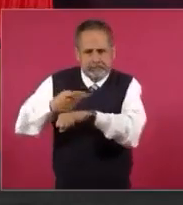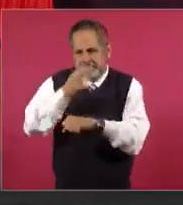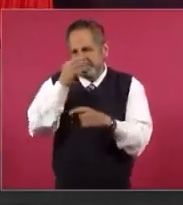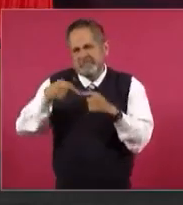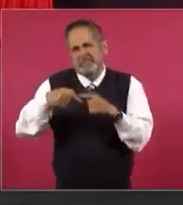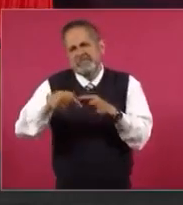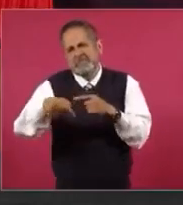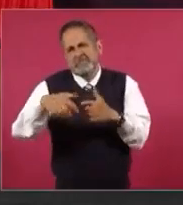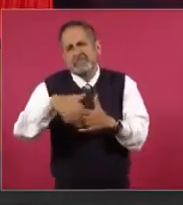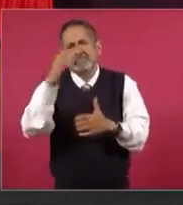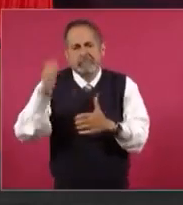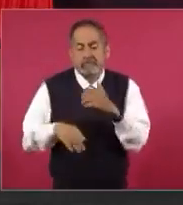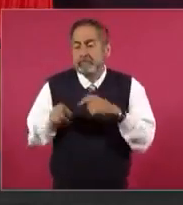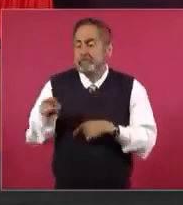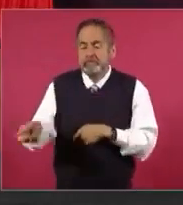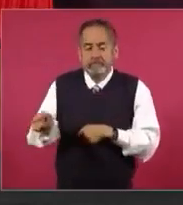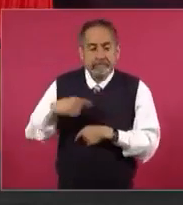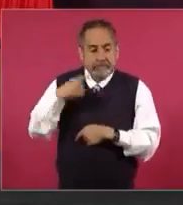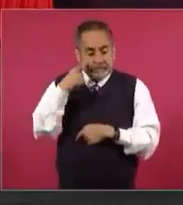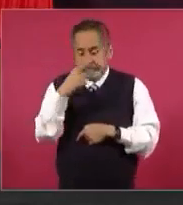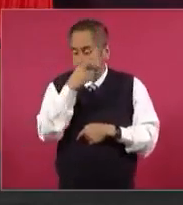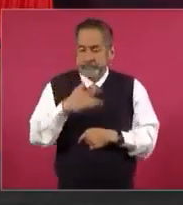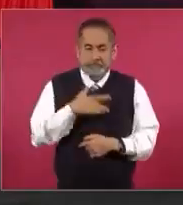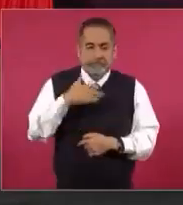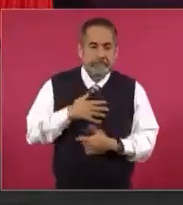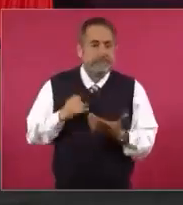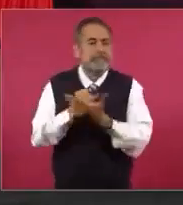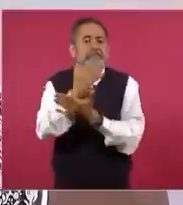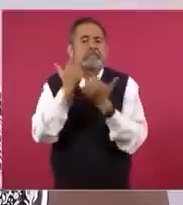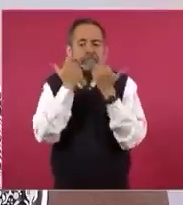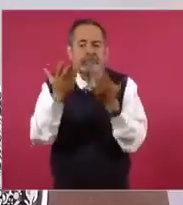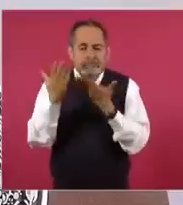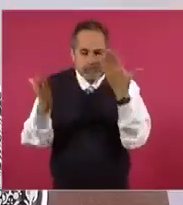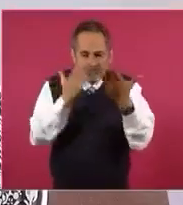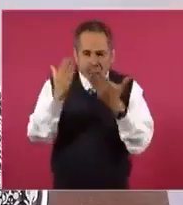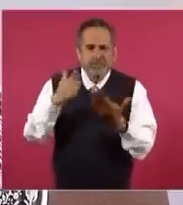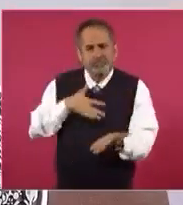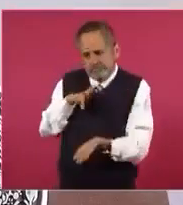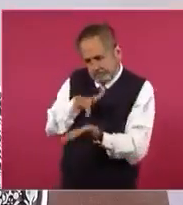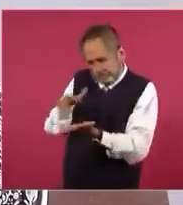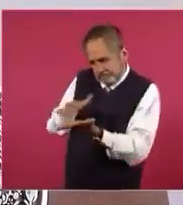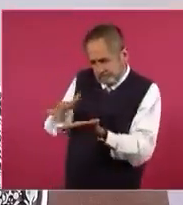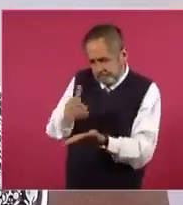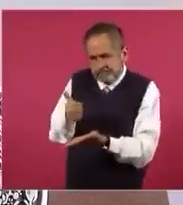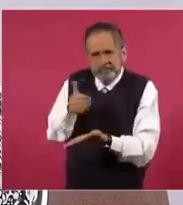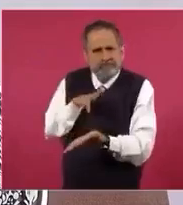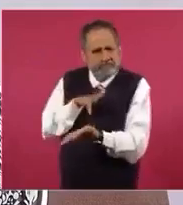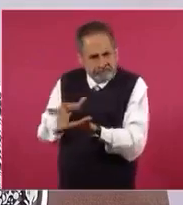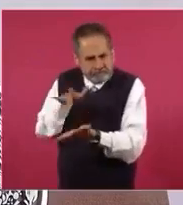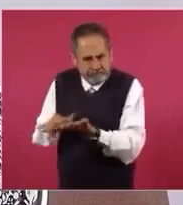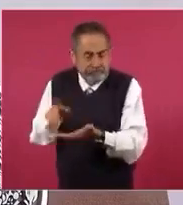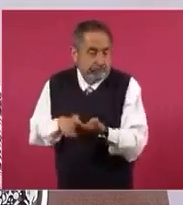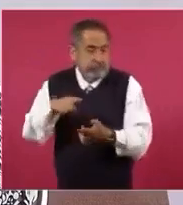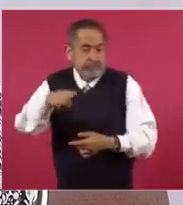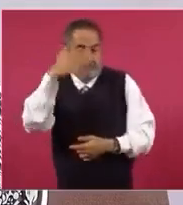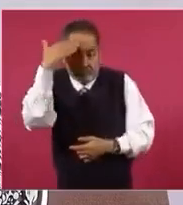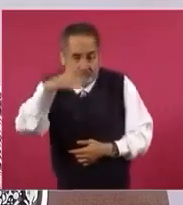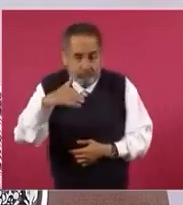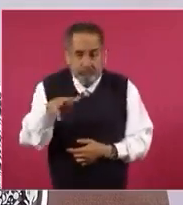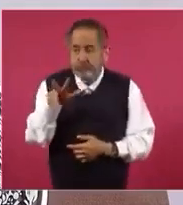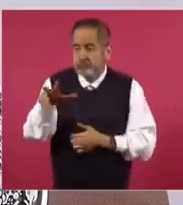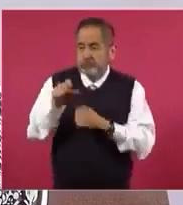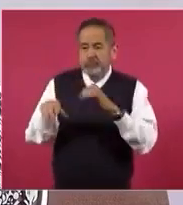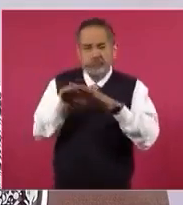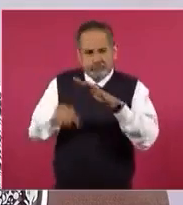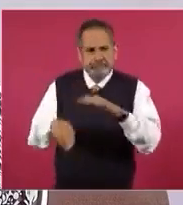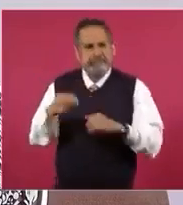pocos meses este muchacho tendrá que decidir qué quiere estudiar, tengo que apoyarlo, tengo que estar con él. Ustedes saben que los menores de